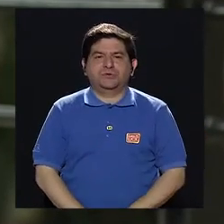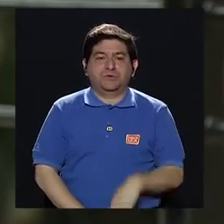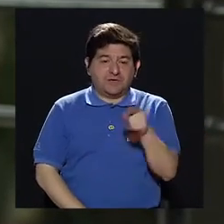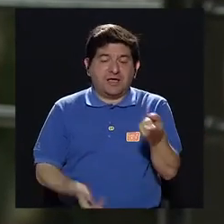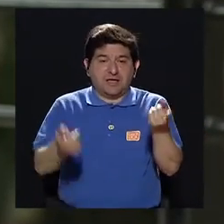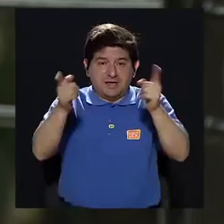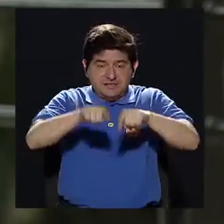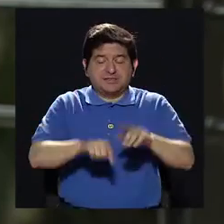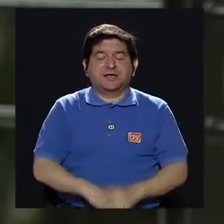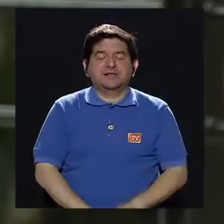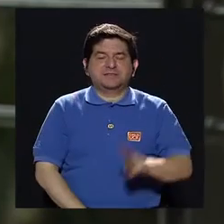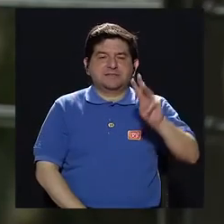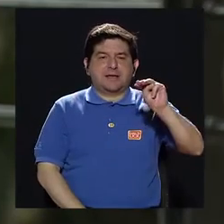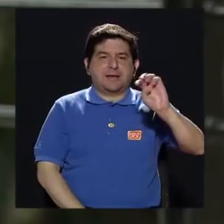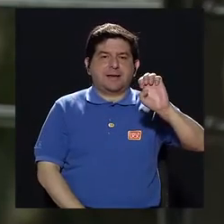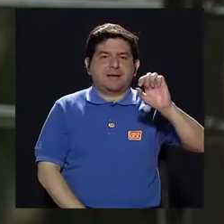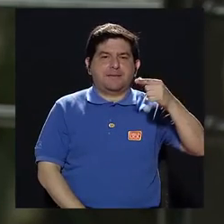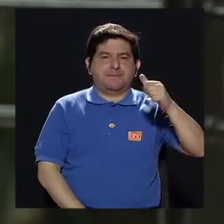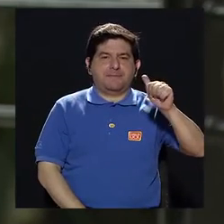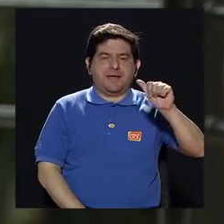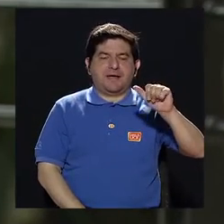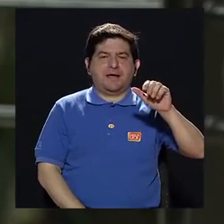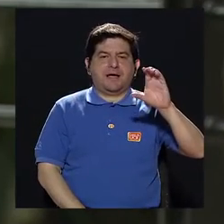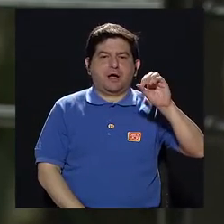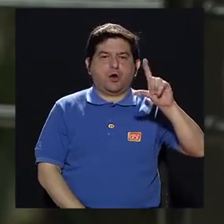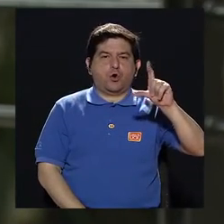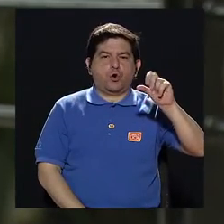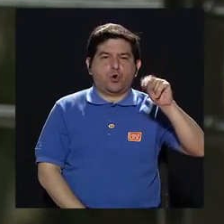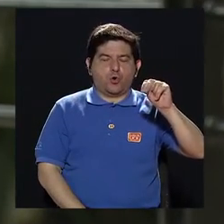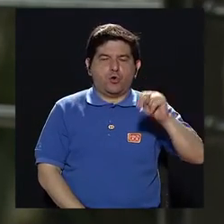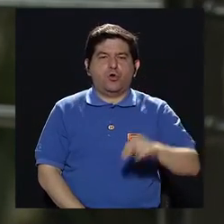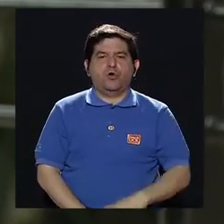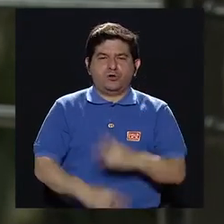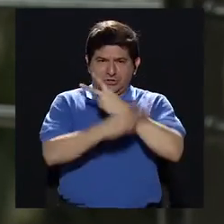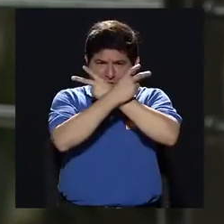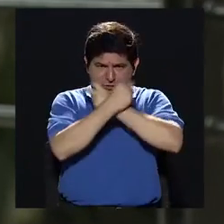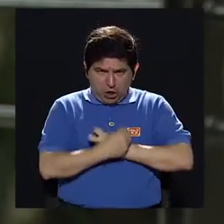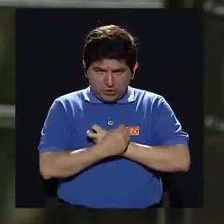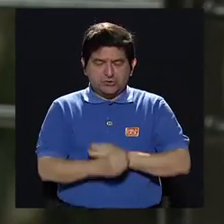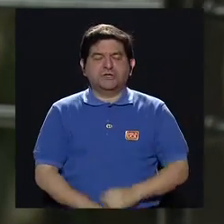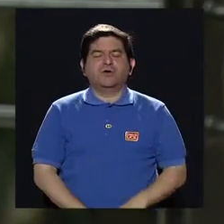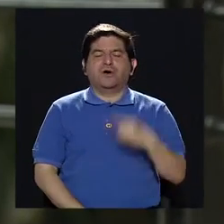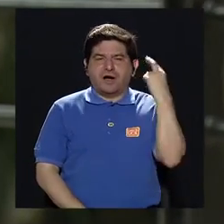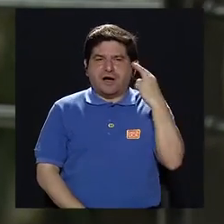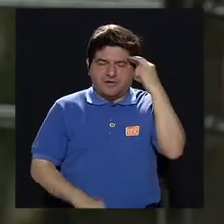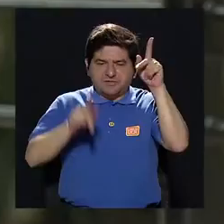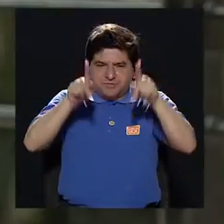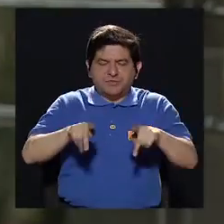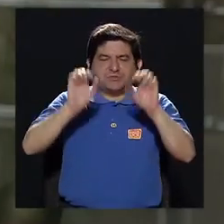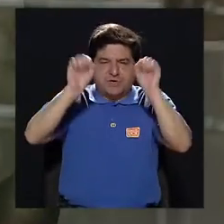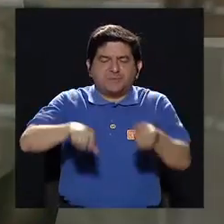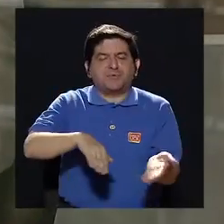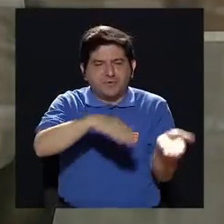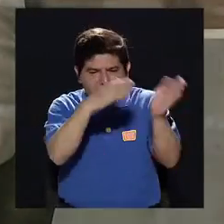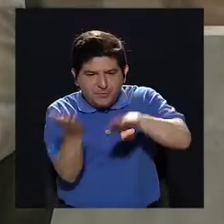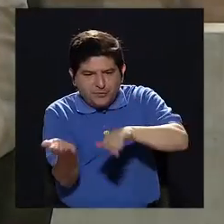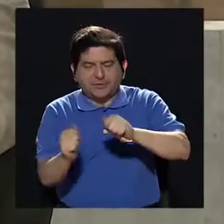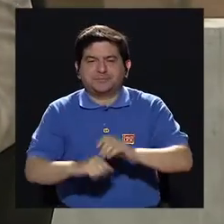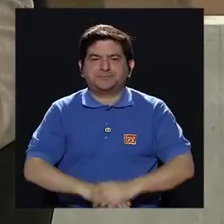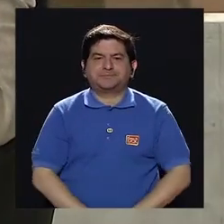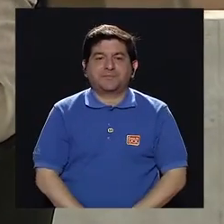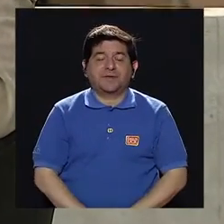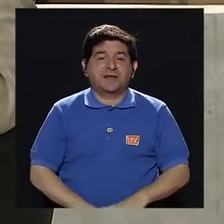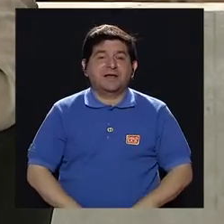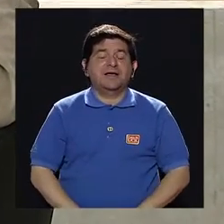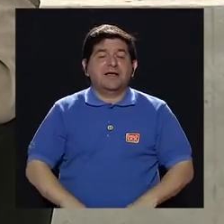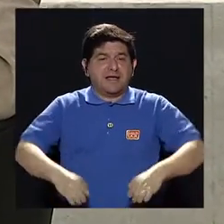omega colon tóxico. Son más que todo las dos mayores razones por las cuales una persona puede llegar a fallecer. Sí.